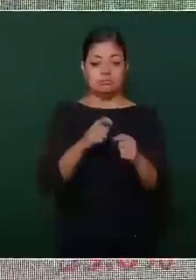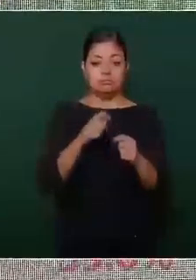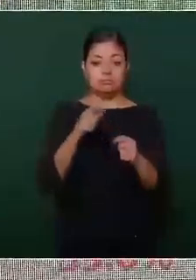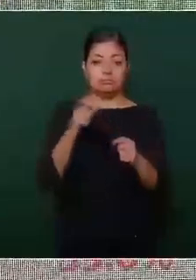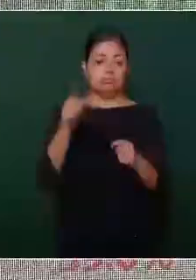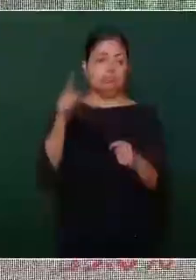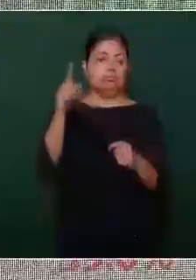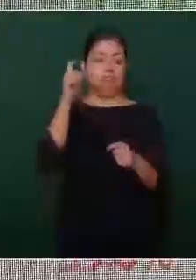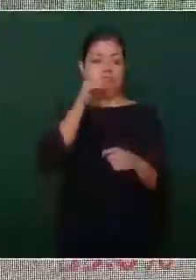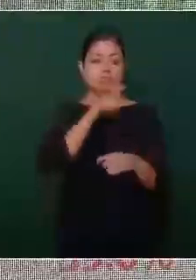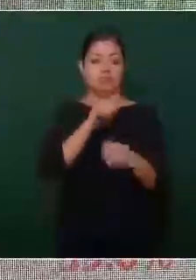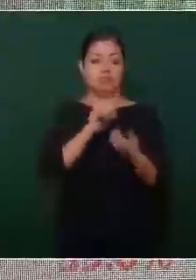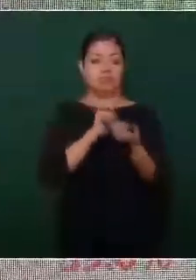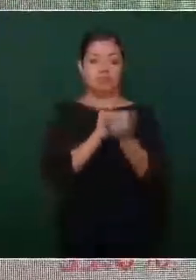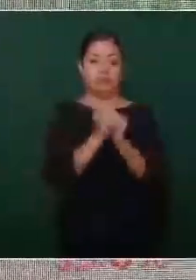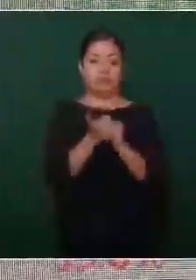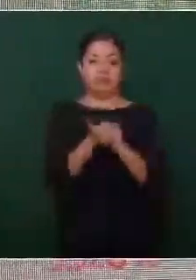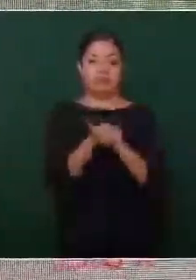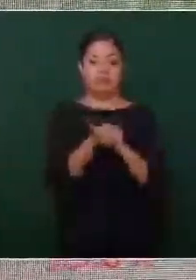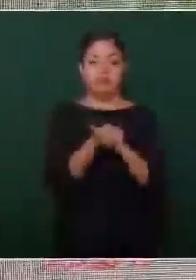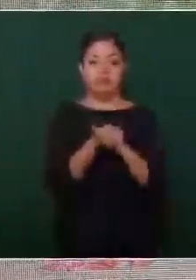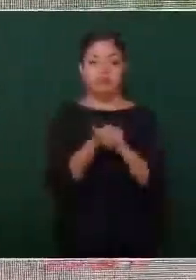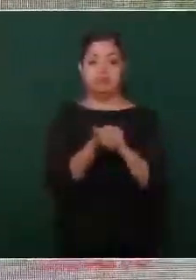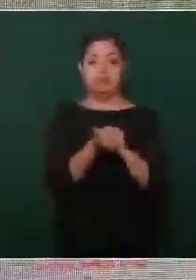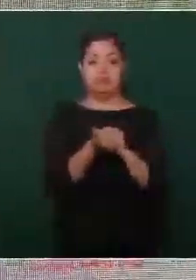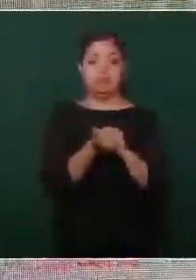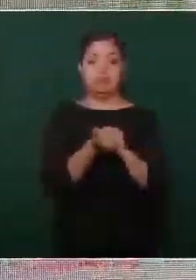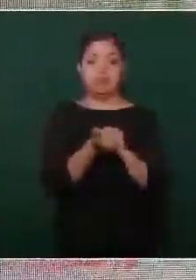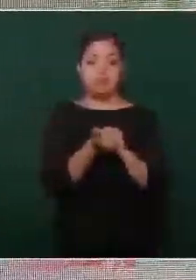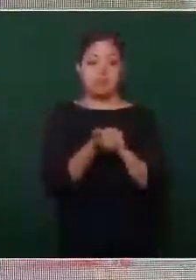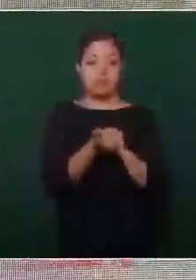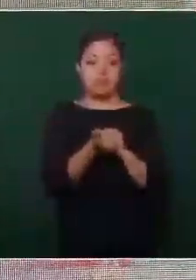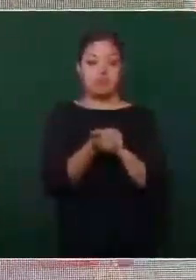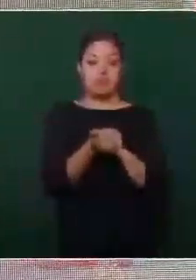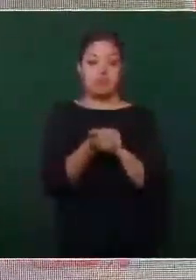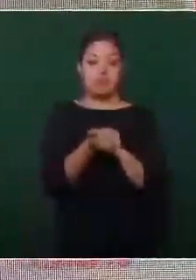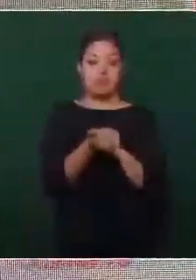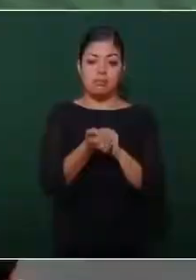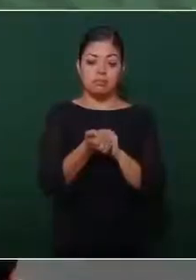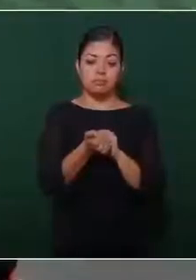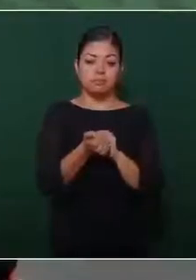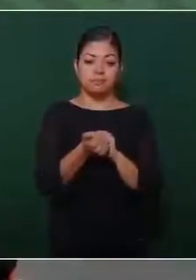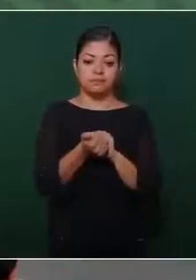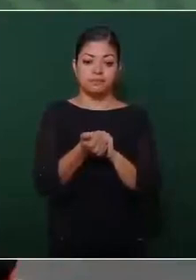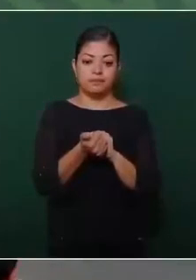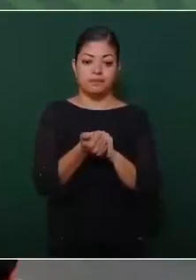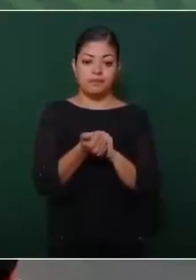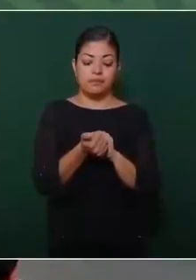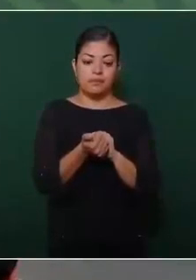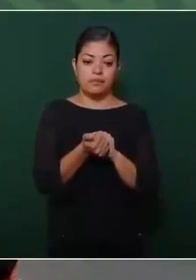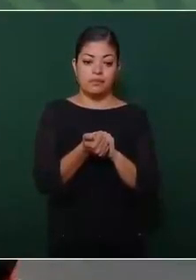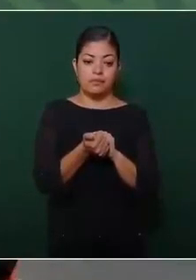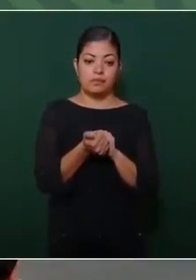y nos metió en una situación